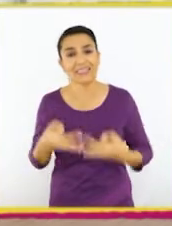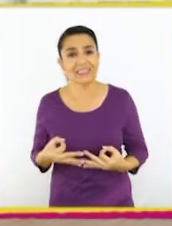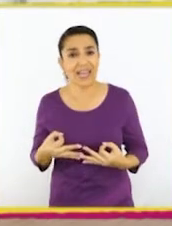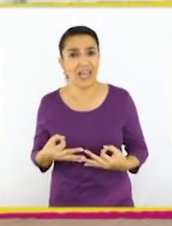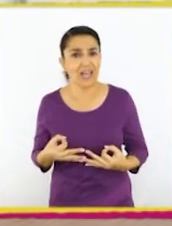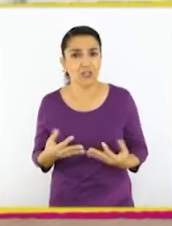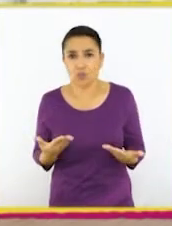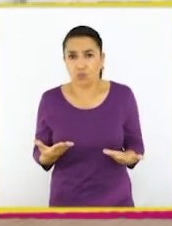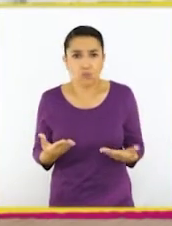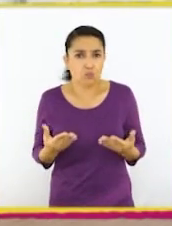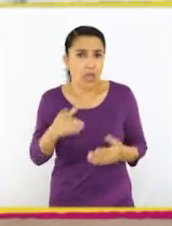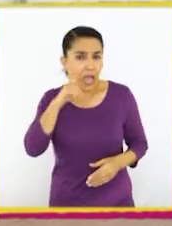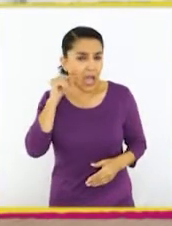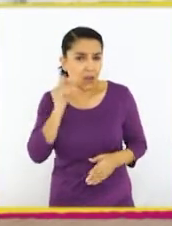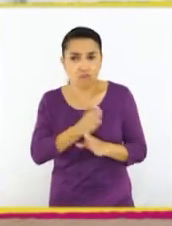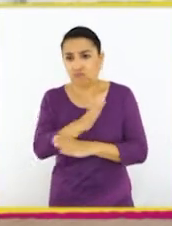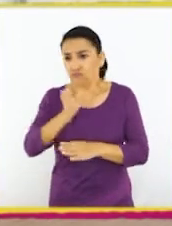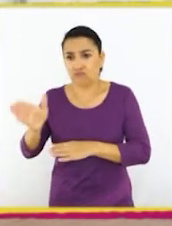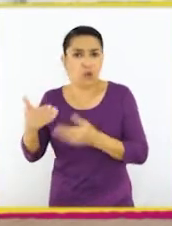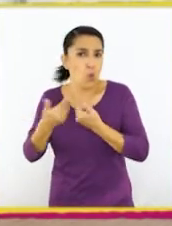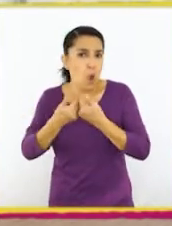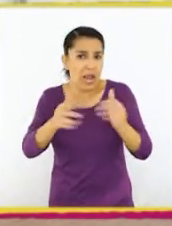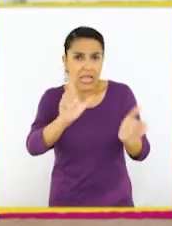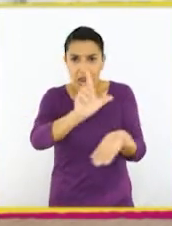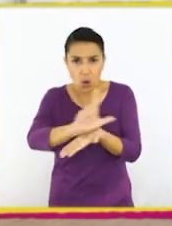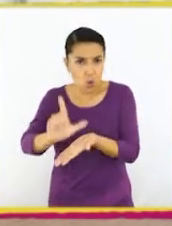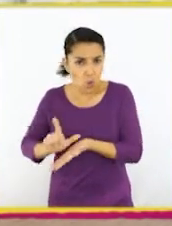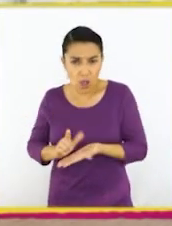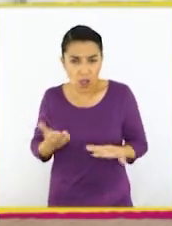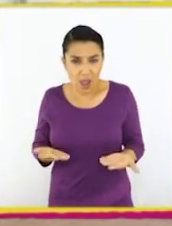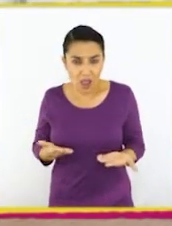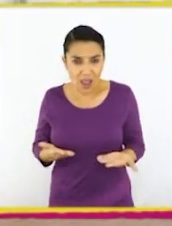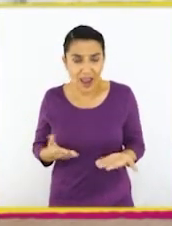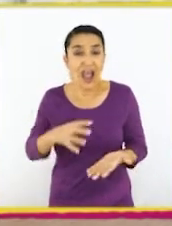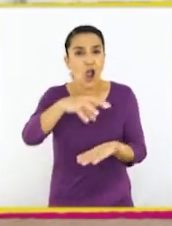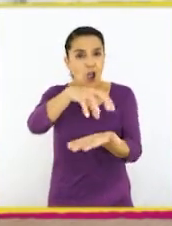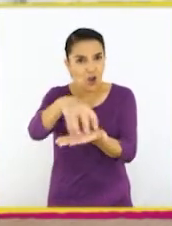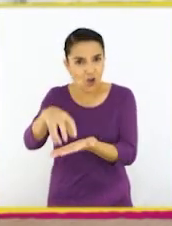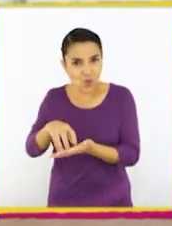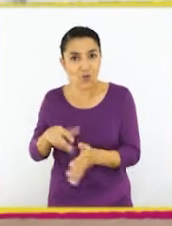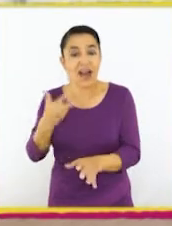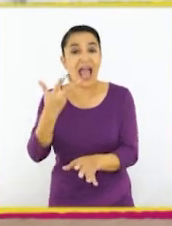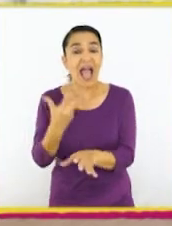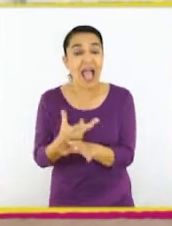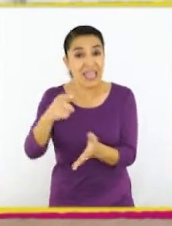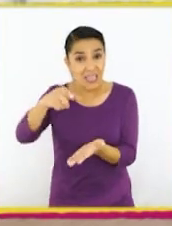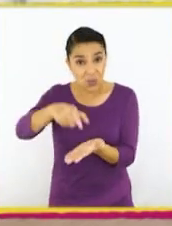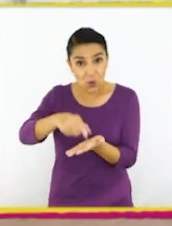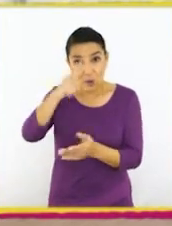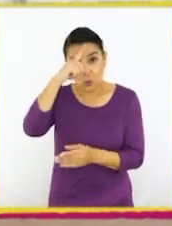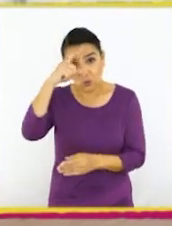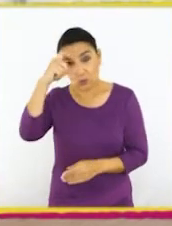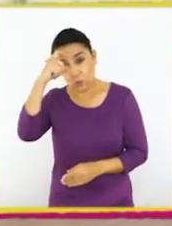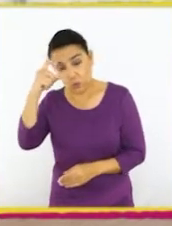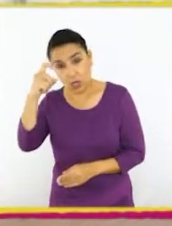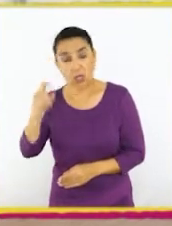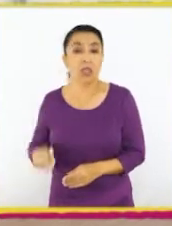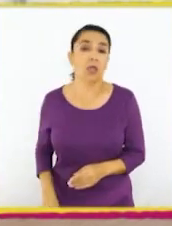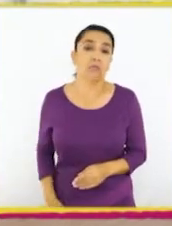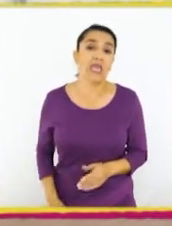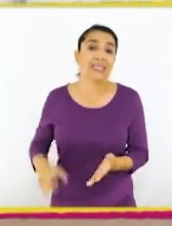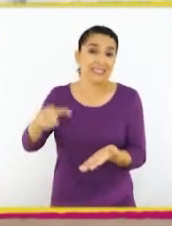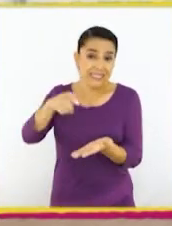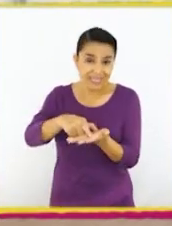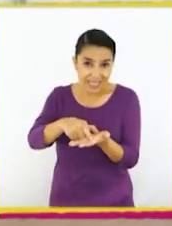Exacto, Ares podría ir a cualquiera de estos lugares. En cada comuna existen consultorios y centros de salud